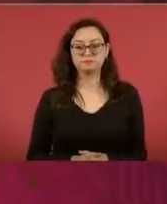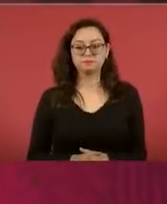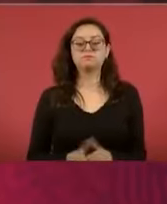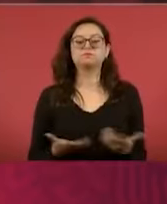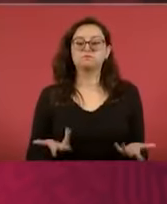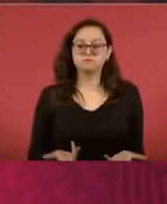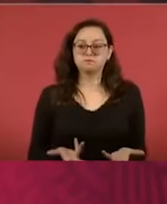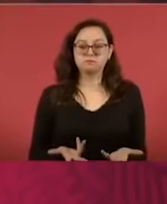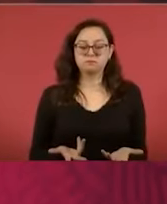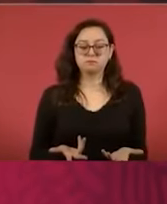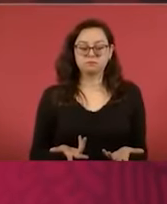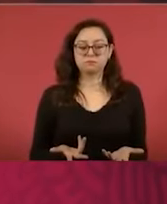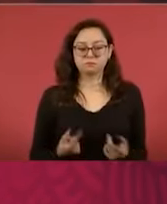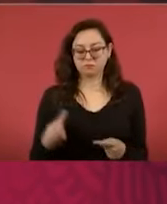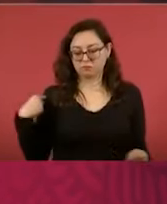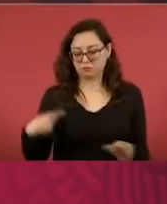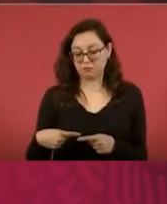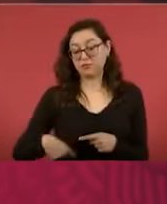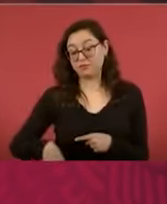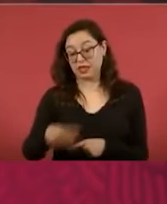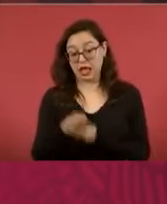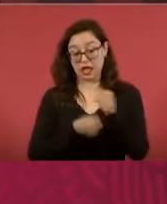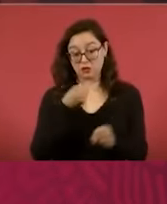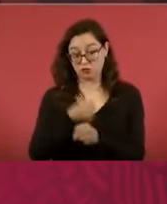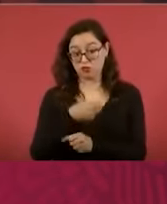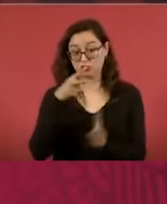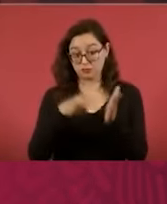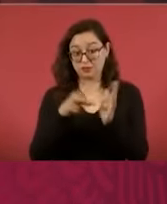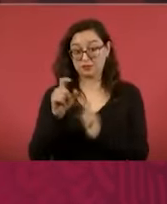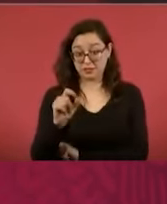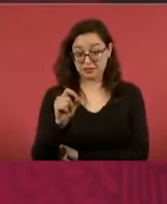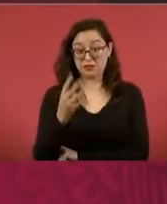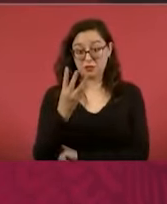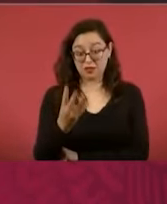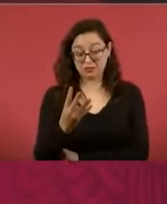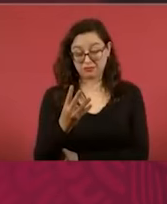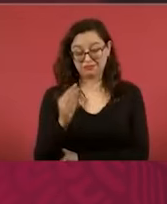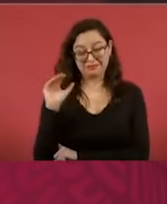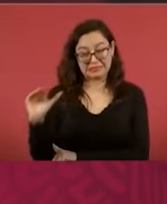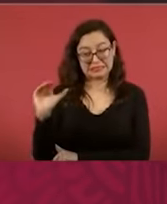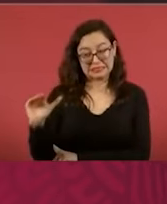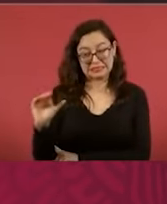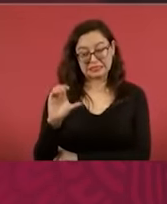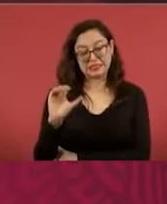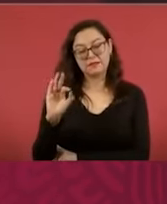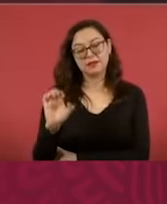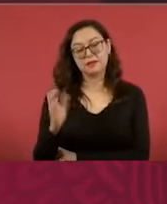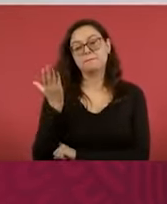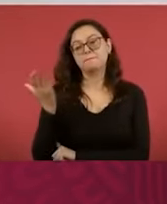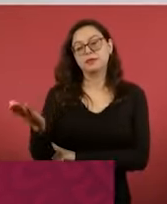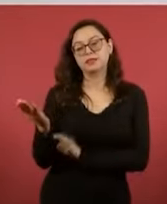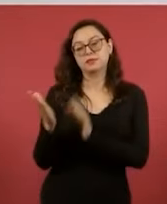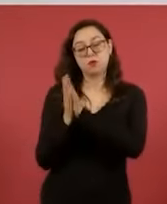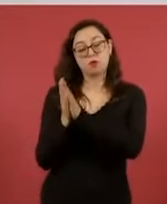Solo por este año se le pidió a la Comisión que el